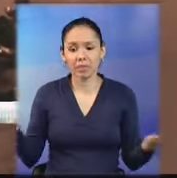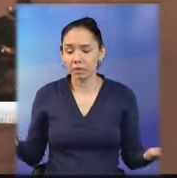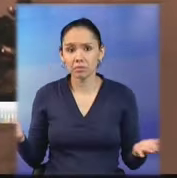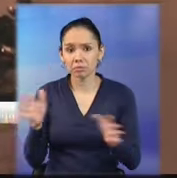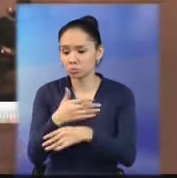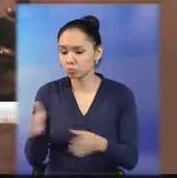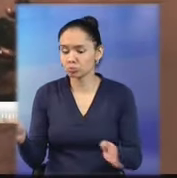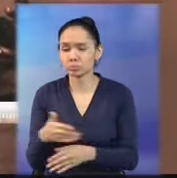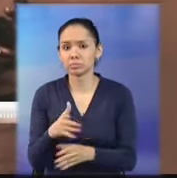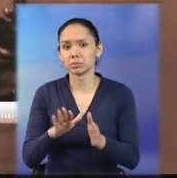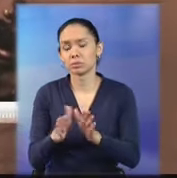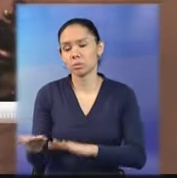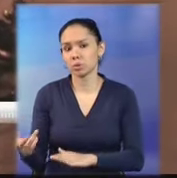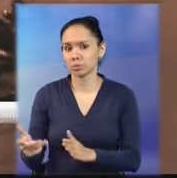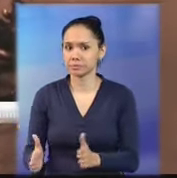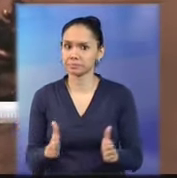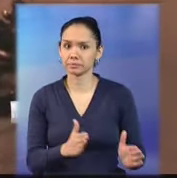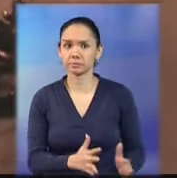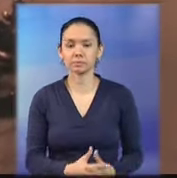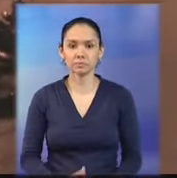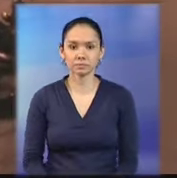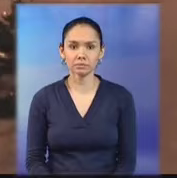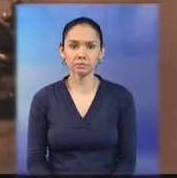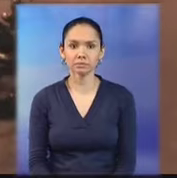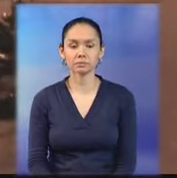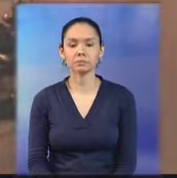Paz, Héctor Chutuc y Silvia María Corzo.